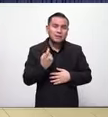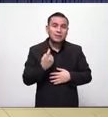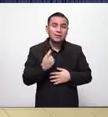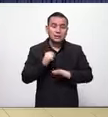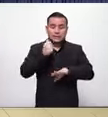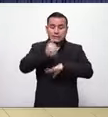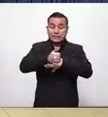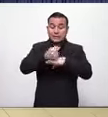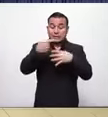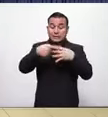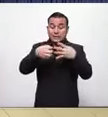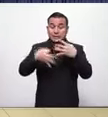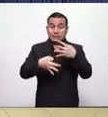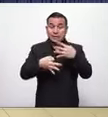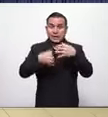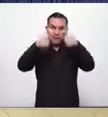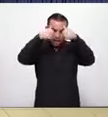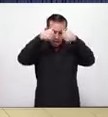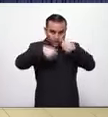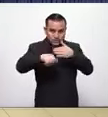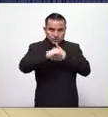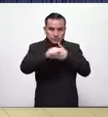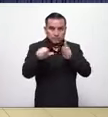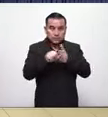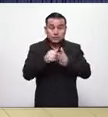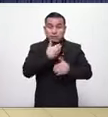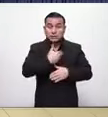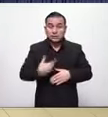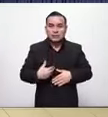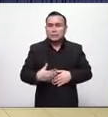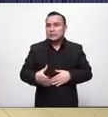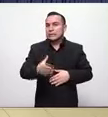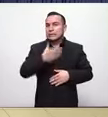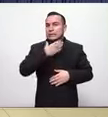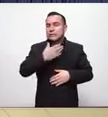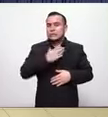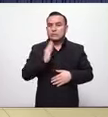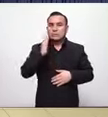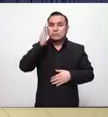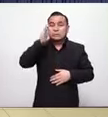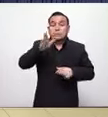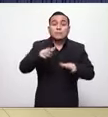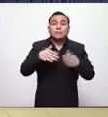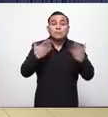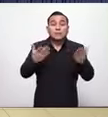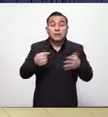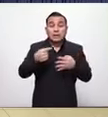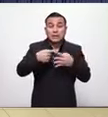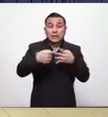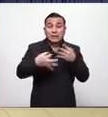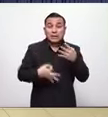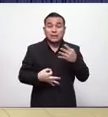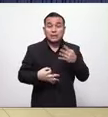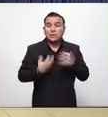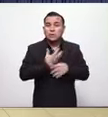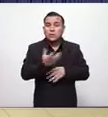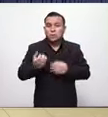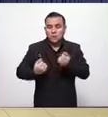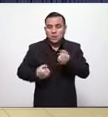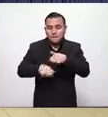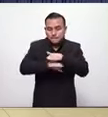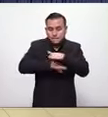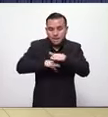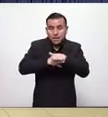de consenso y vamos a tener enormes dificultades para tener un marco jurídico que nos dé